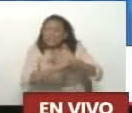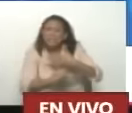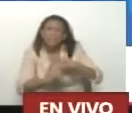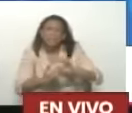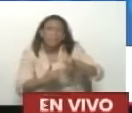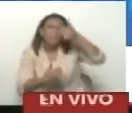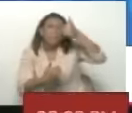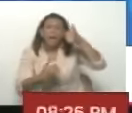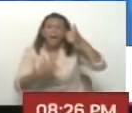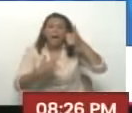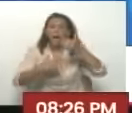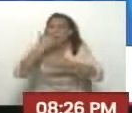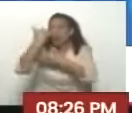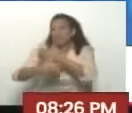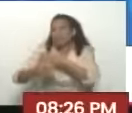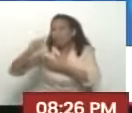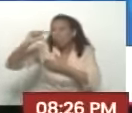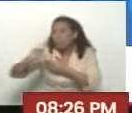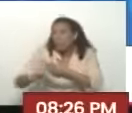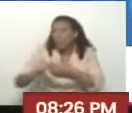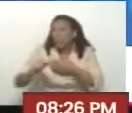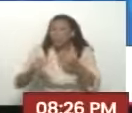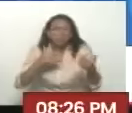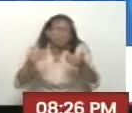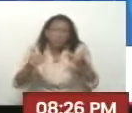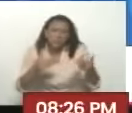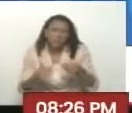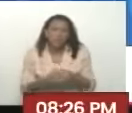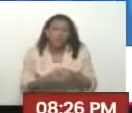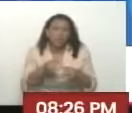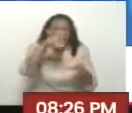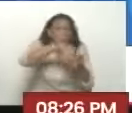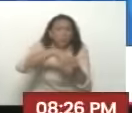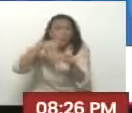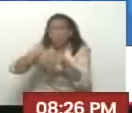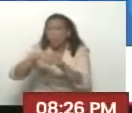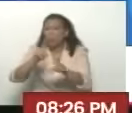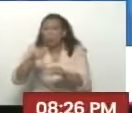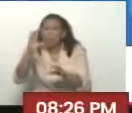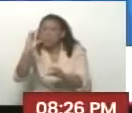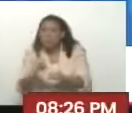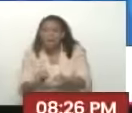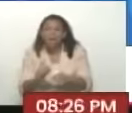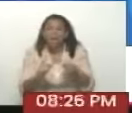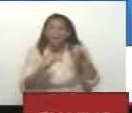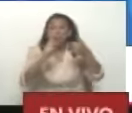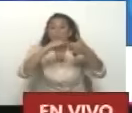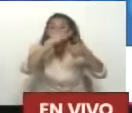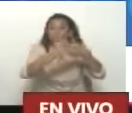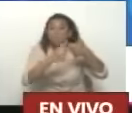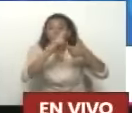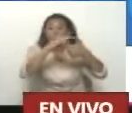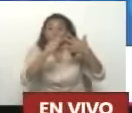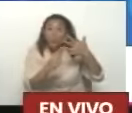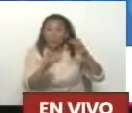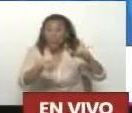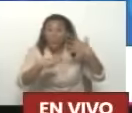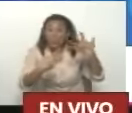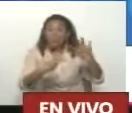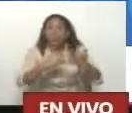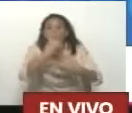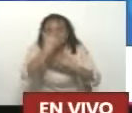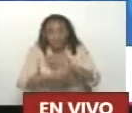El proyecto Por el que Uno votó ¿Verdad? El número uno Pero los siete proyectos